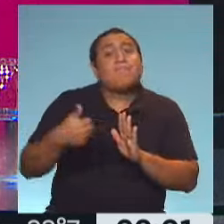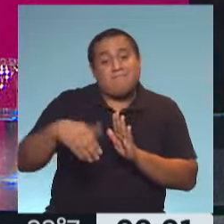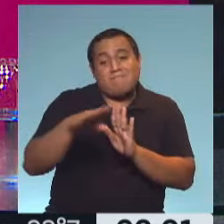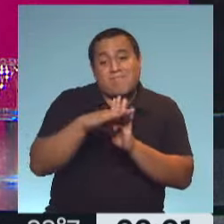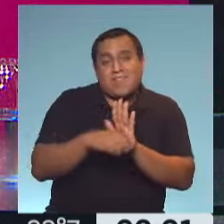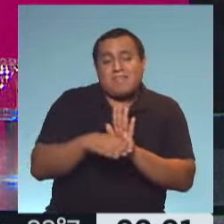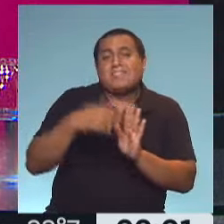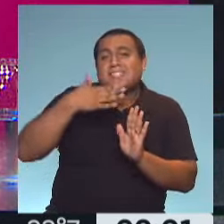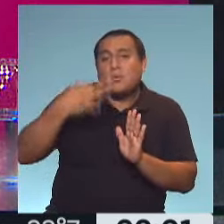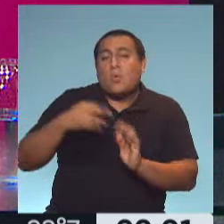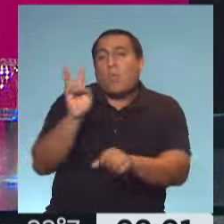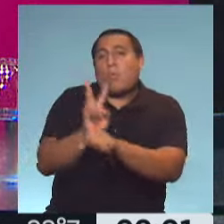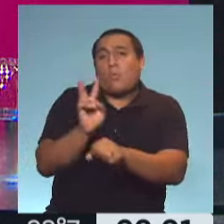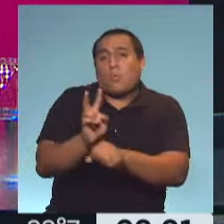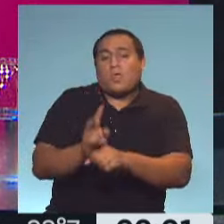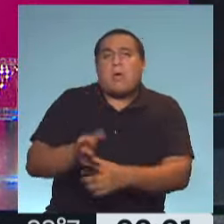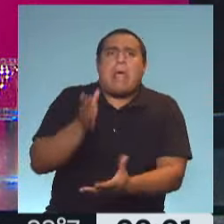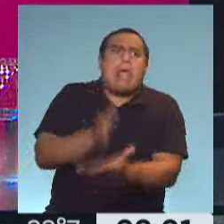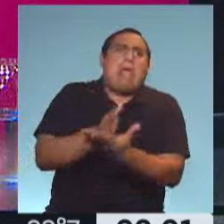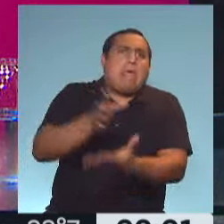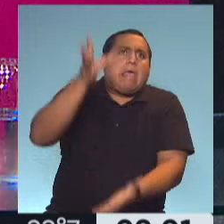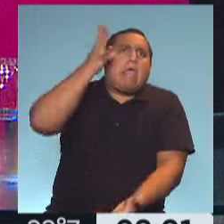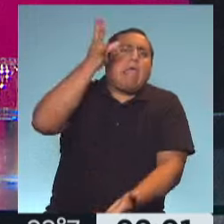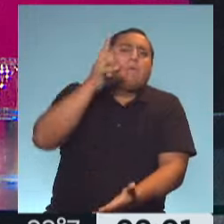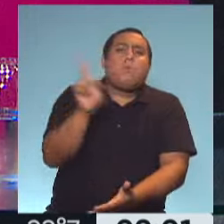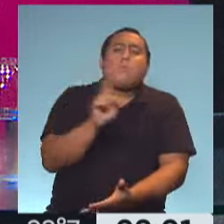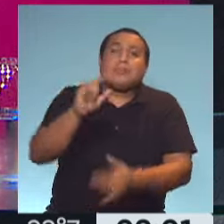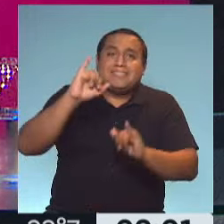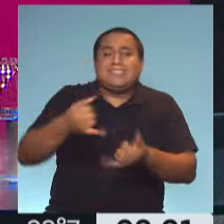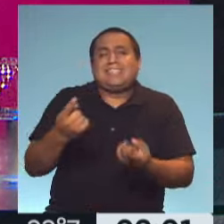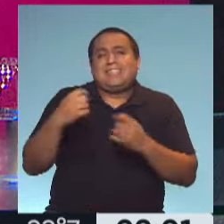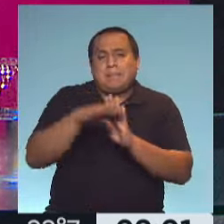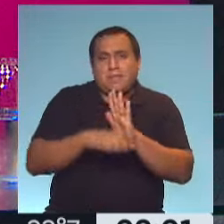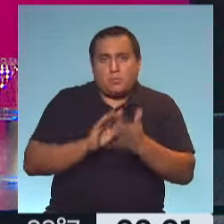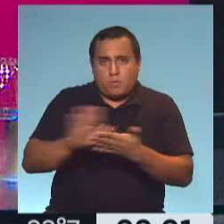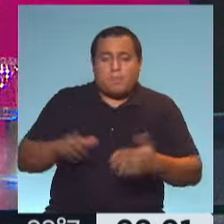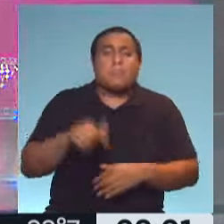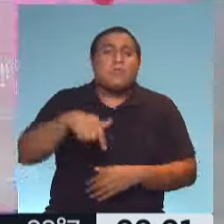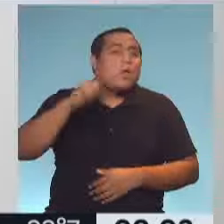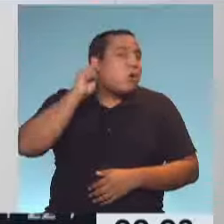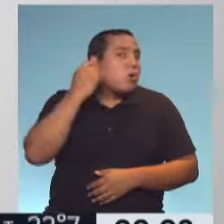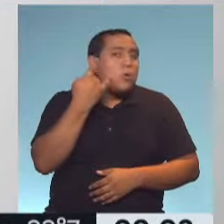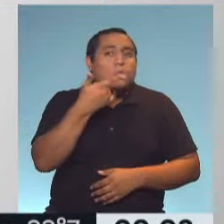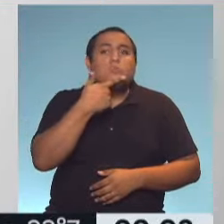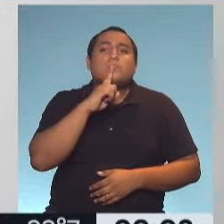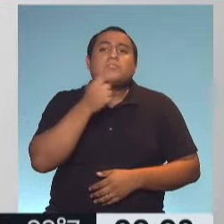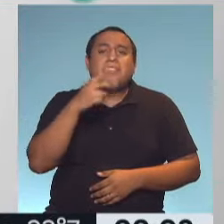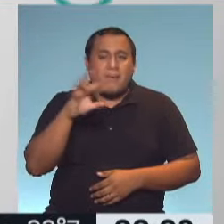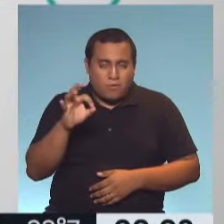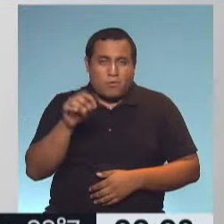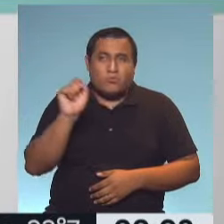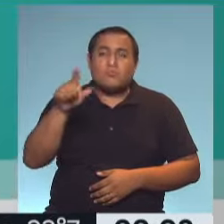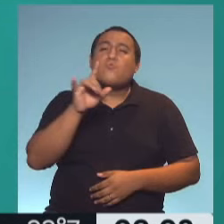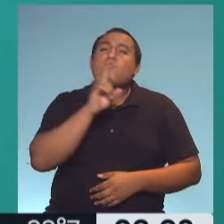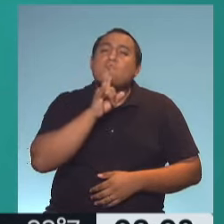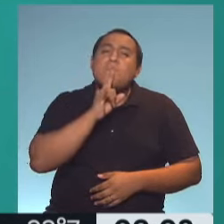que van a tener que ver con el proteccionismo, nada extremo, pero sí necesario. Estamos en contacto con Gustavo Costilla Campero desde Tucumán. ¿Cómo te